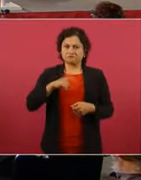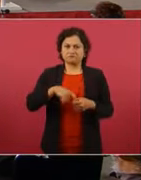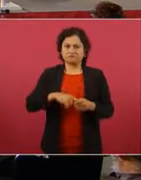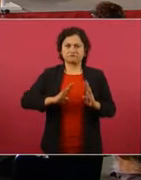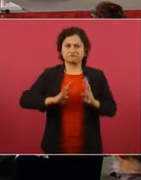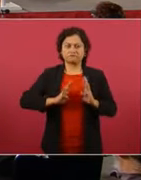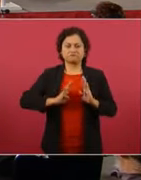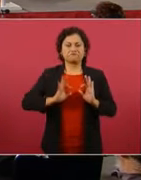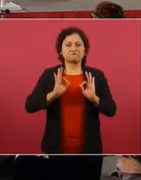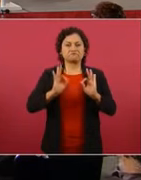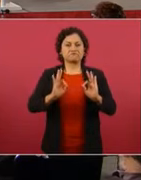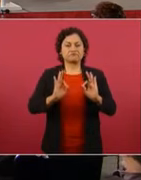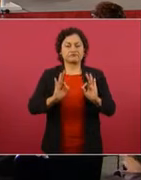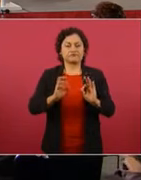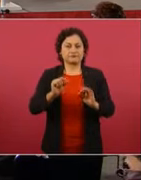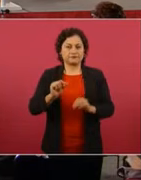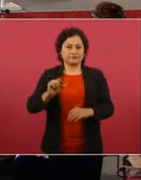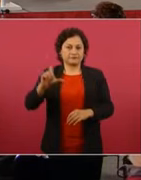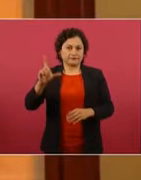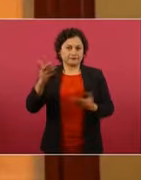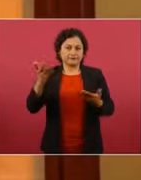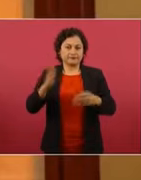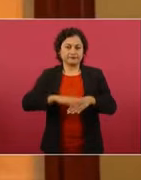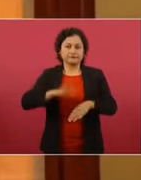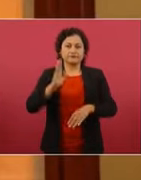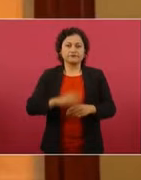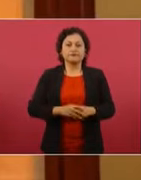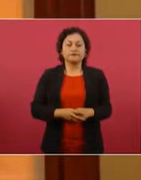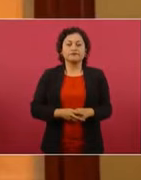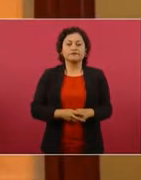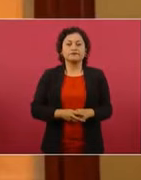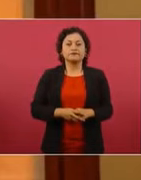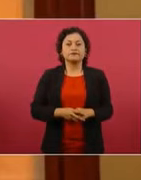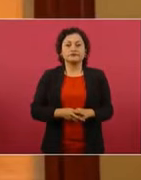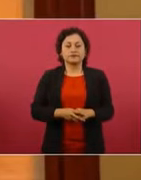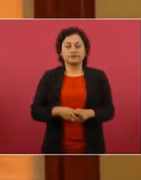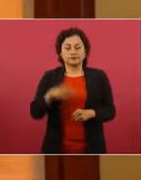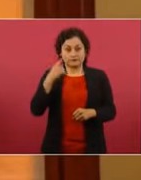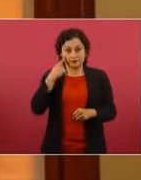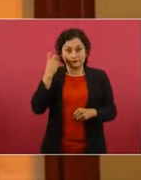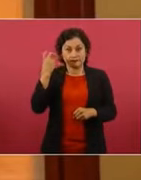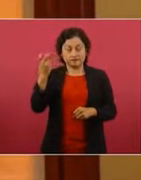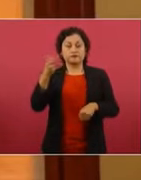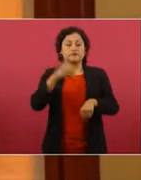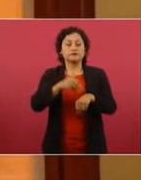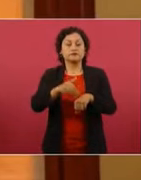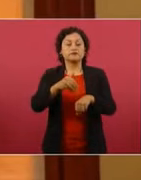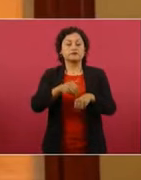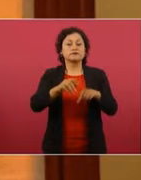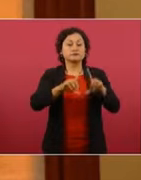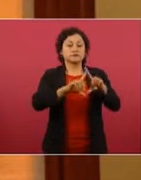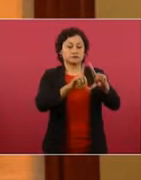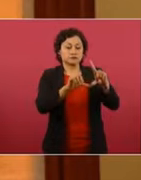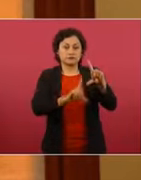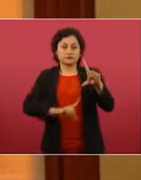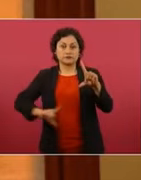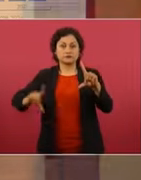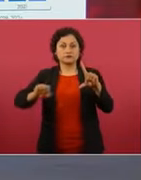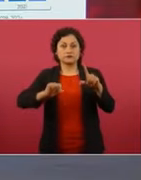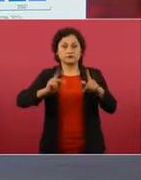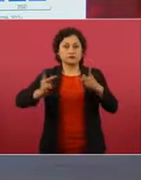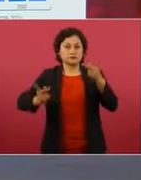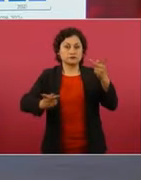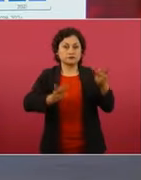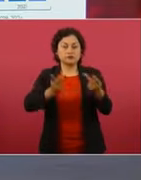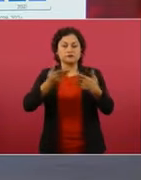Adelante, por favor. Aquí también son los números de esta encuesta nacional de victimización y